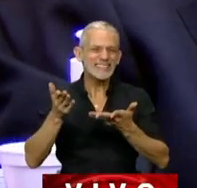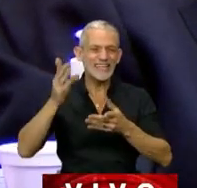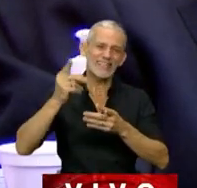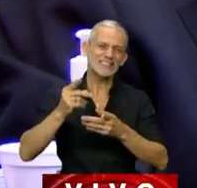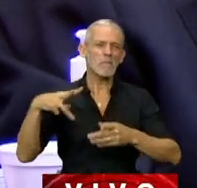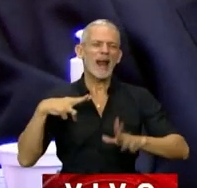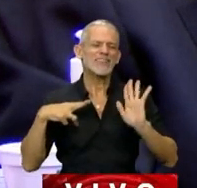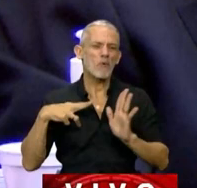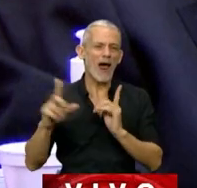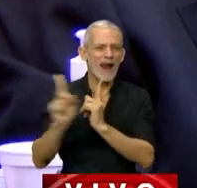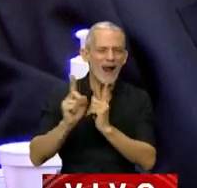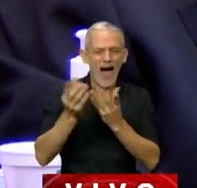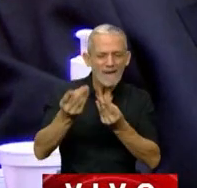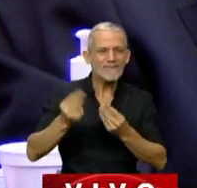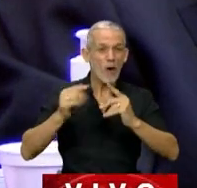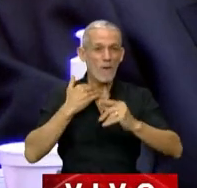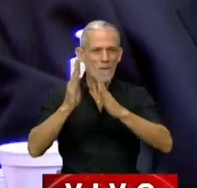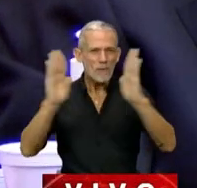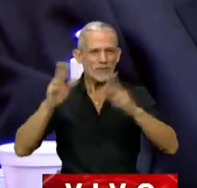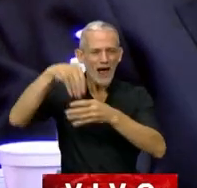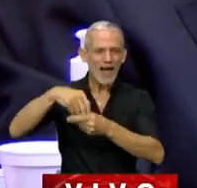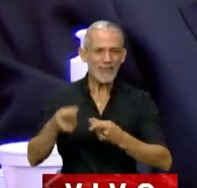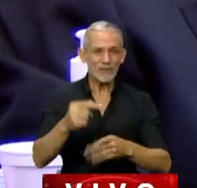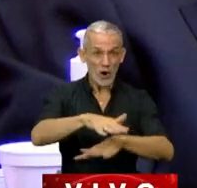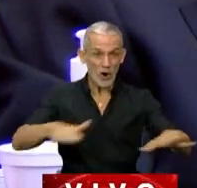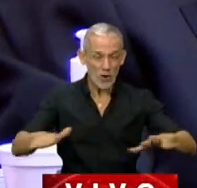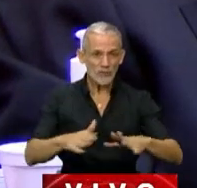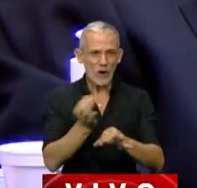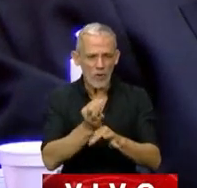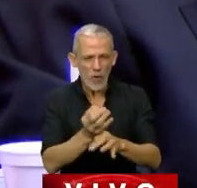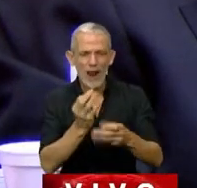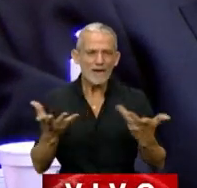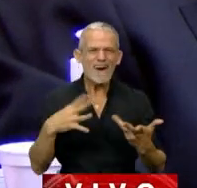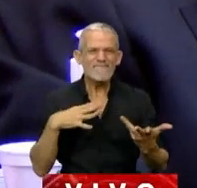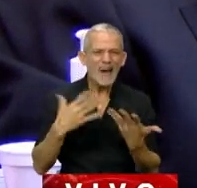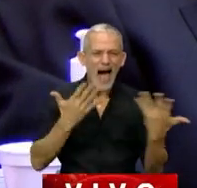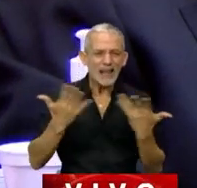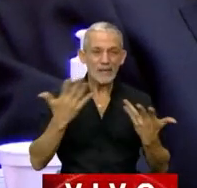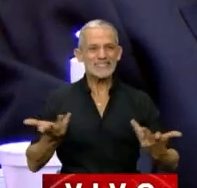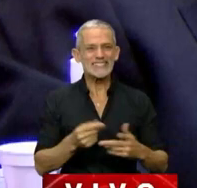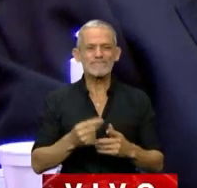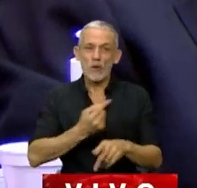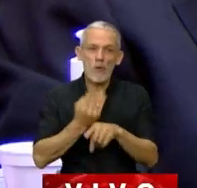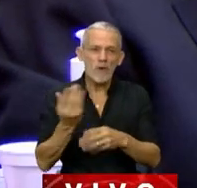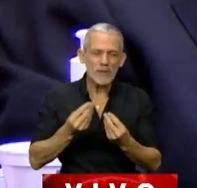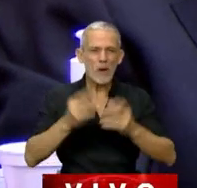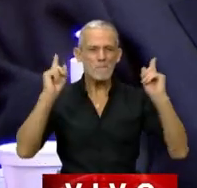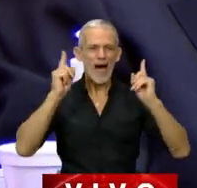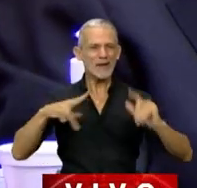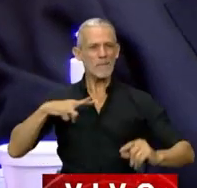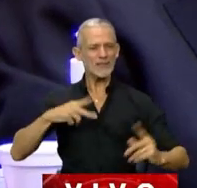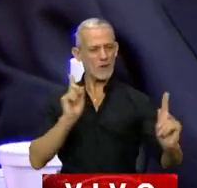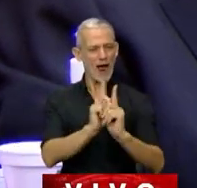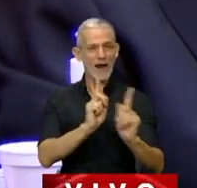particulares, las que ayudaban, a que muchos de los niños que tenían educación y que les faltaban porque no tenían esa posibilidad de tener una maestra